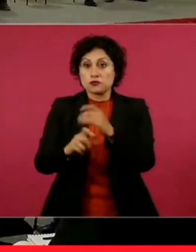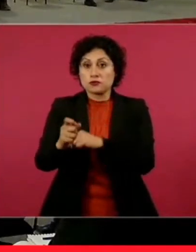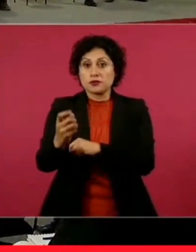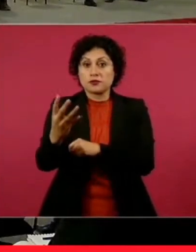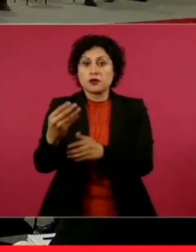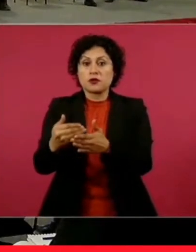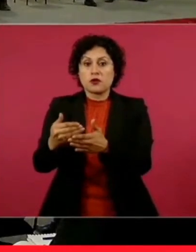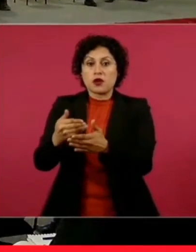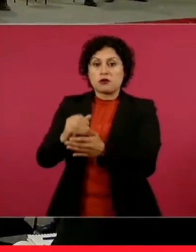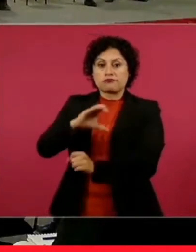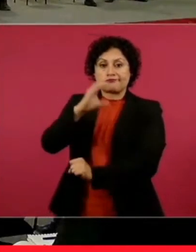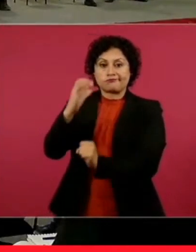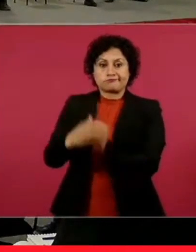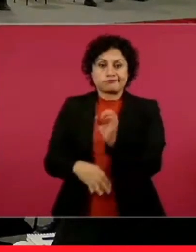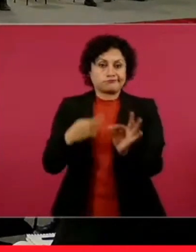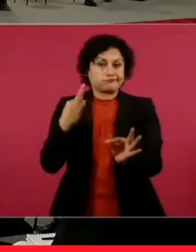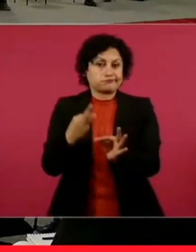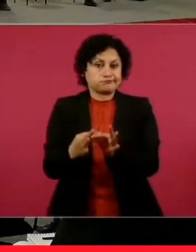Muchas gracias.